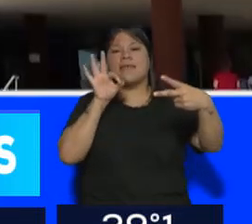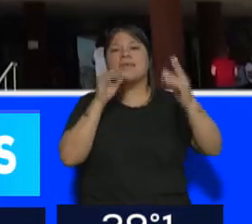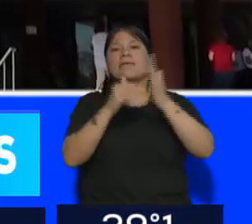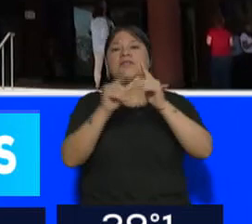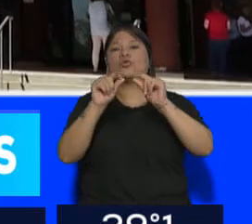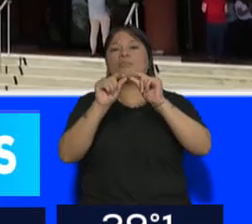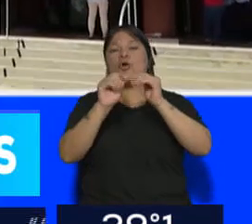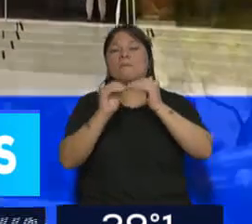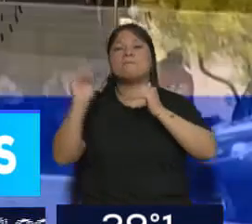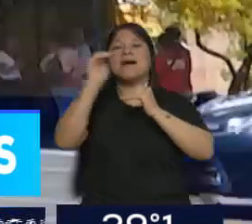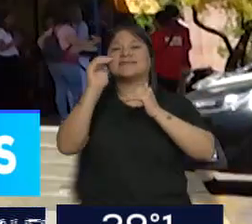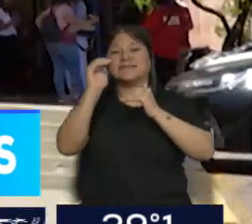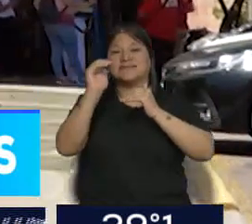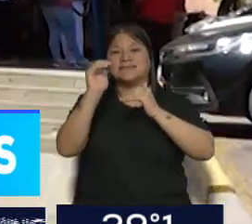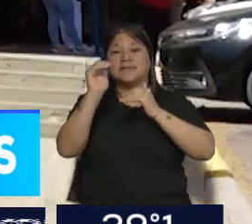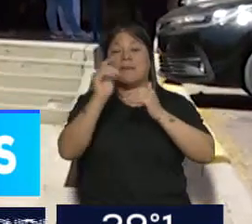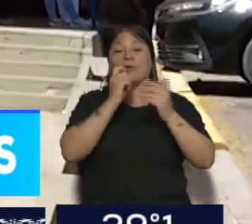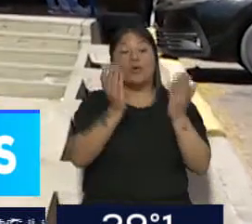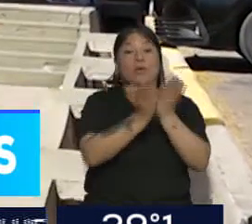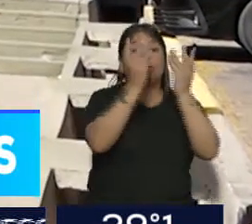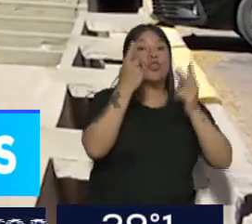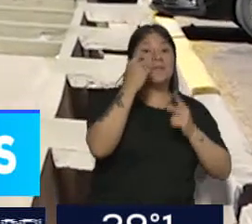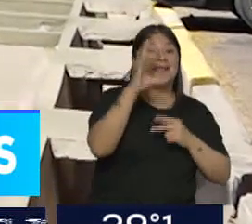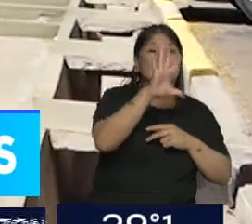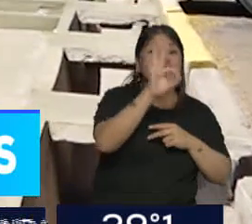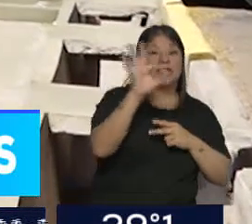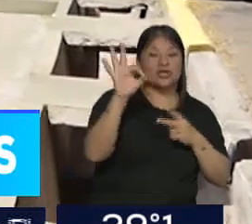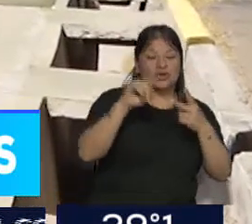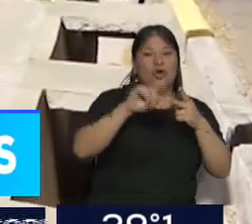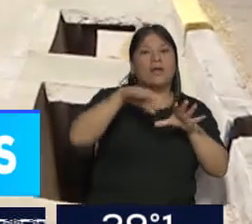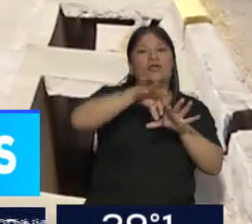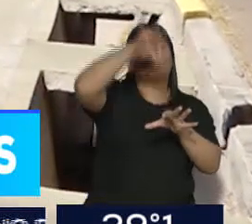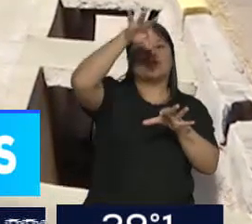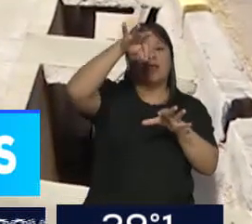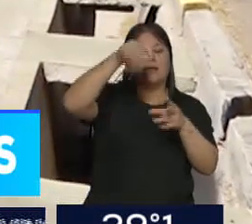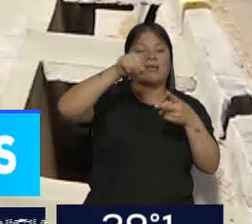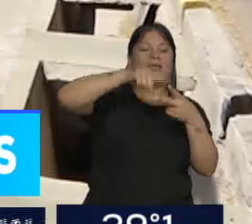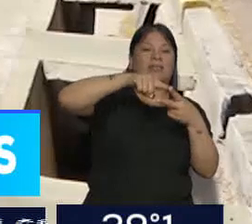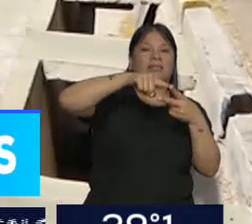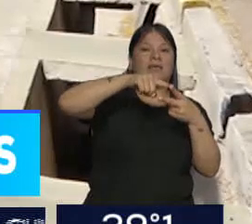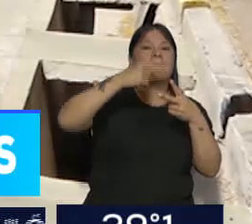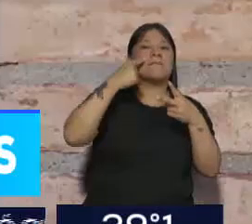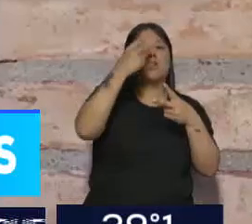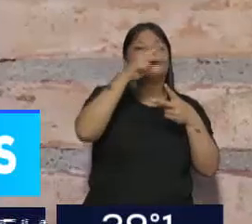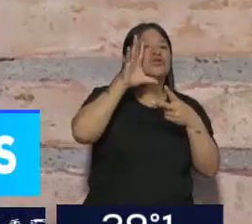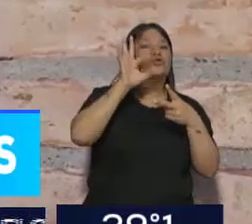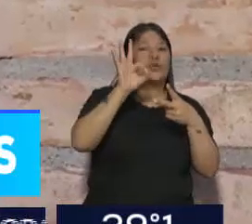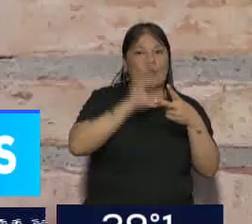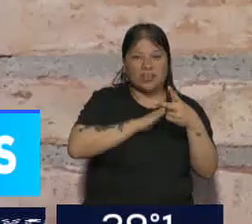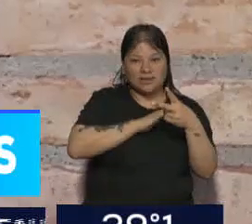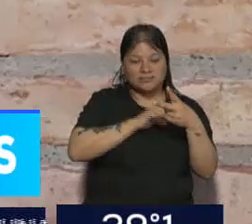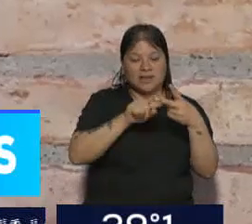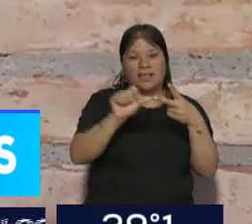mayor es decir, que el alumno que quizás tenía el número 2500 salió sorteado sobre aquel que tenía el número 1250 pero vale